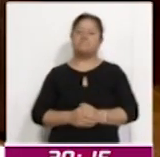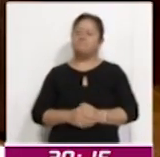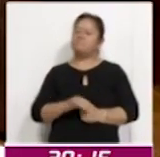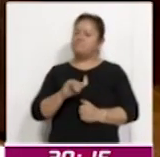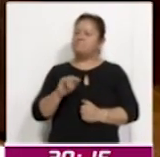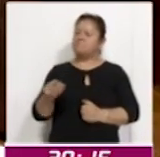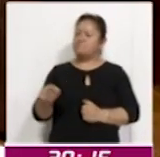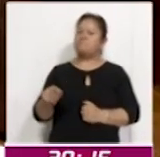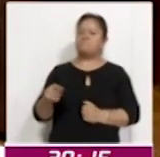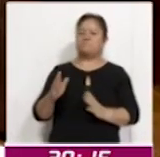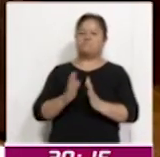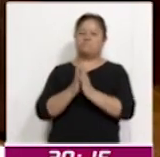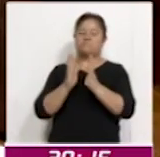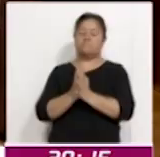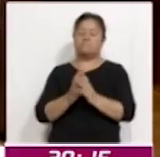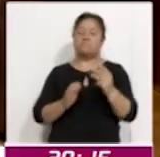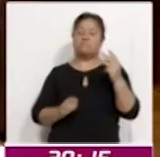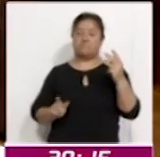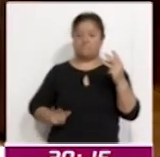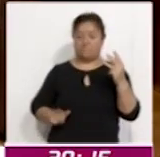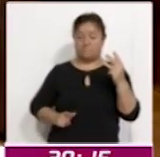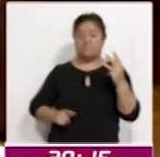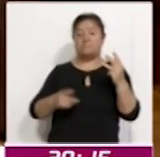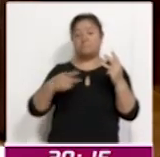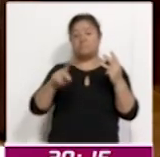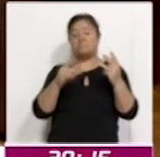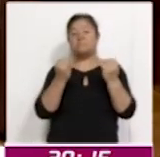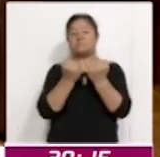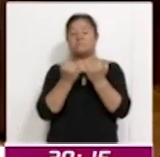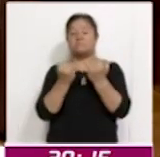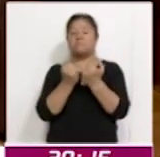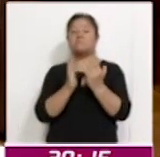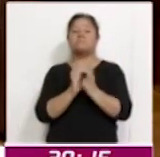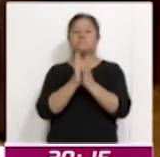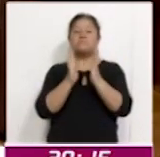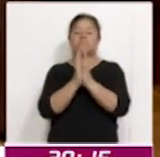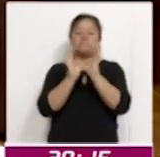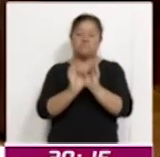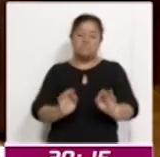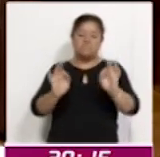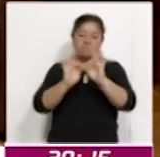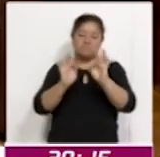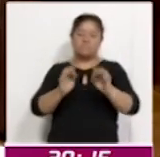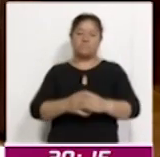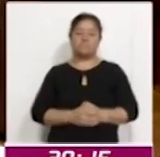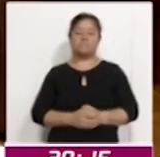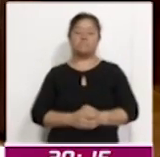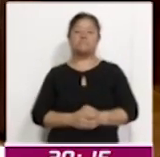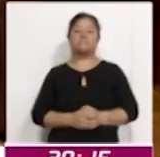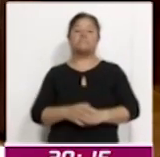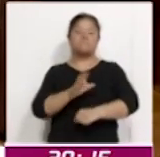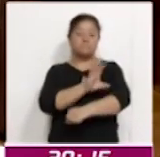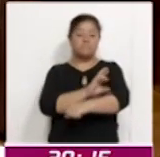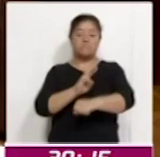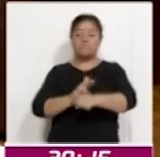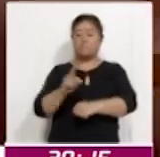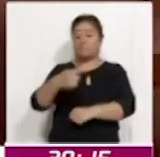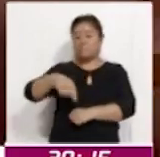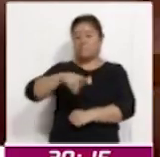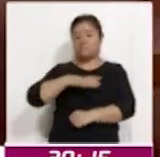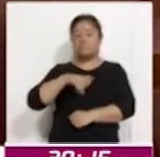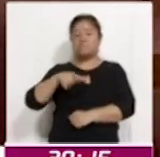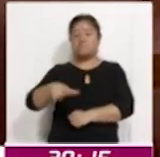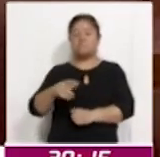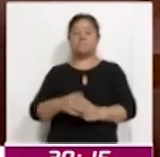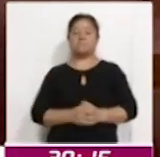mencioné justo, los tres poderes, pero también la participación muy importante, coordinada de los